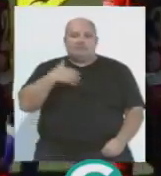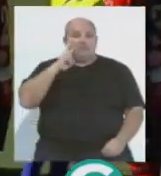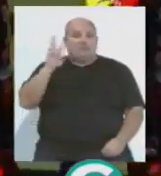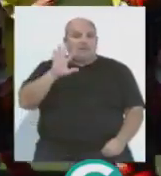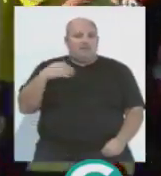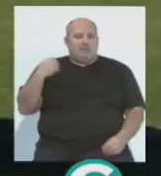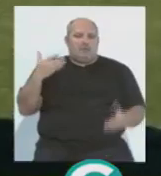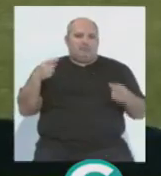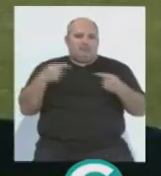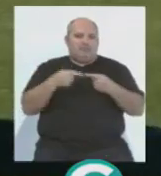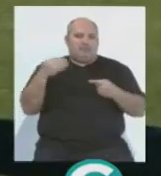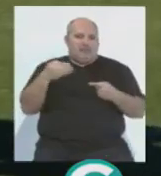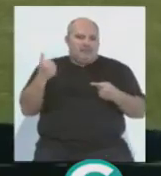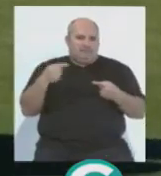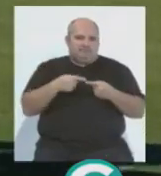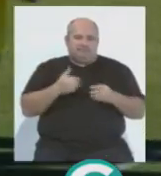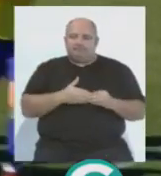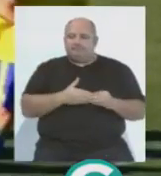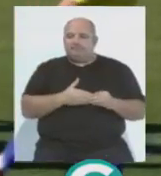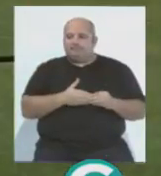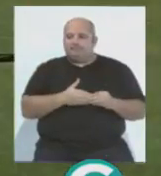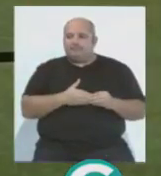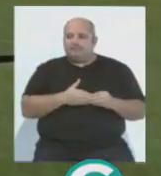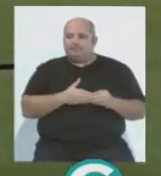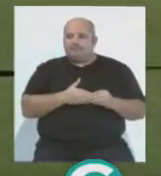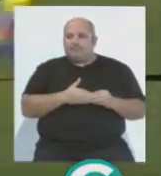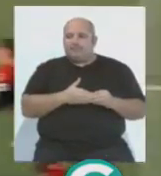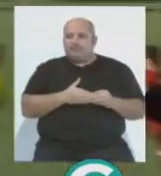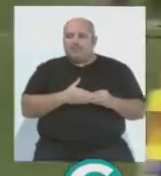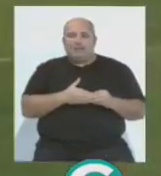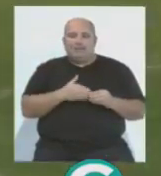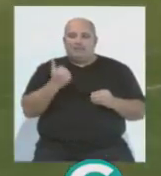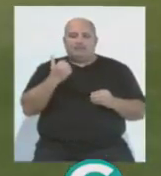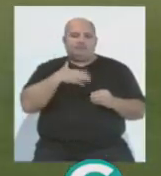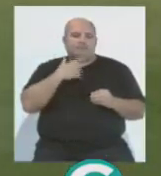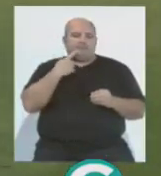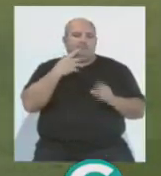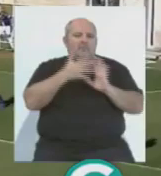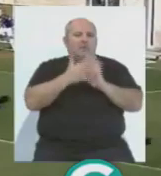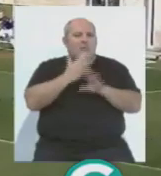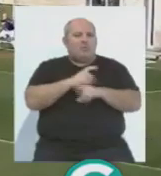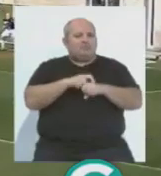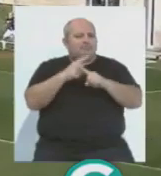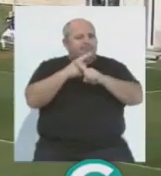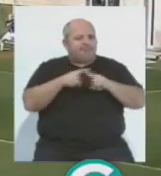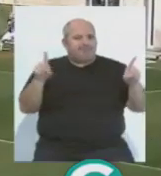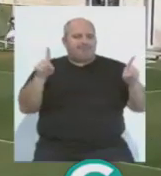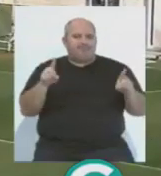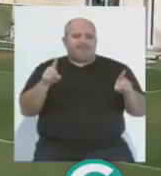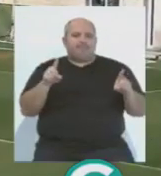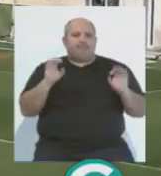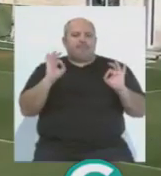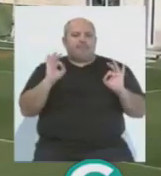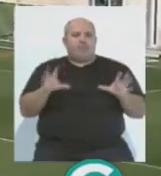ahí estamos viendo ese partido frente al Salernitano, y la verdad que con un juego diferente, pero con